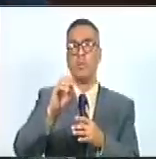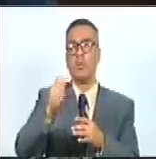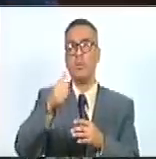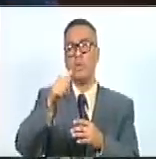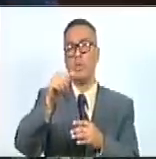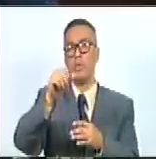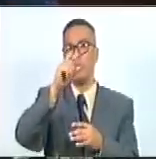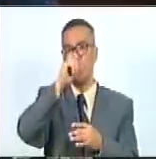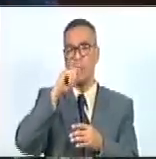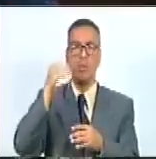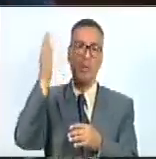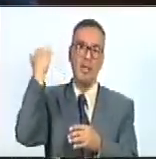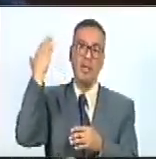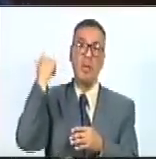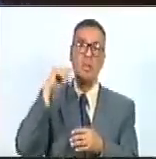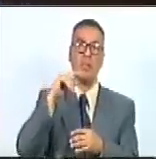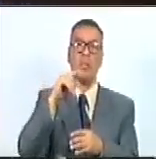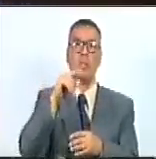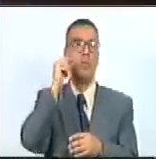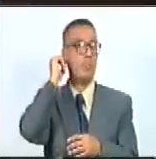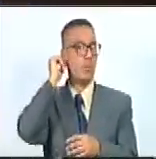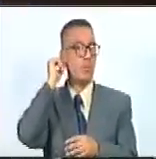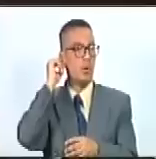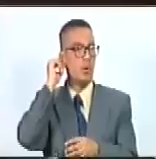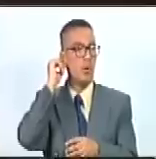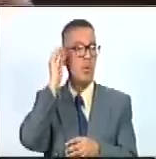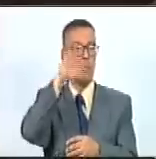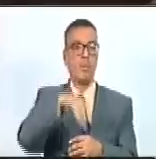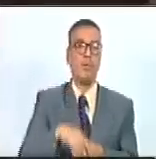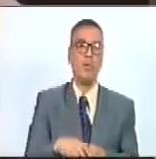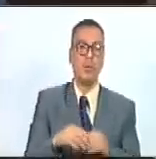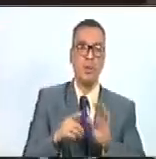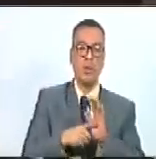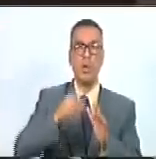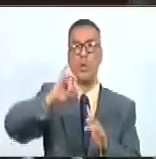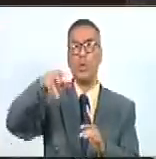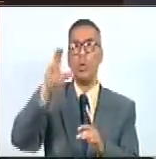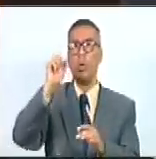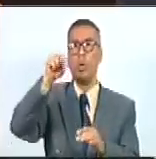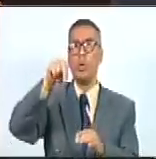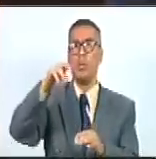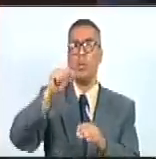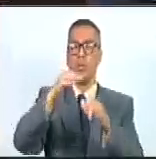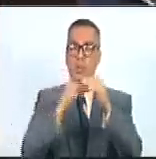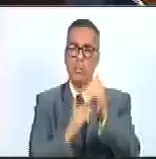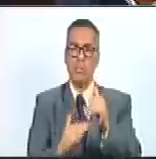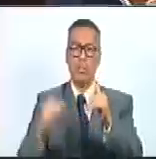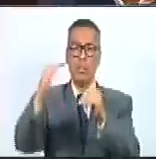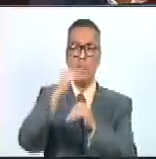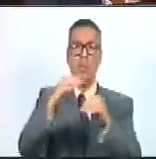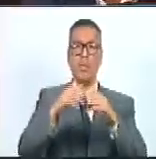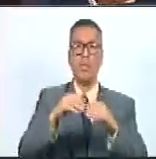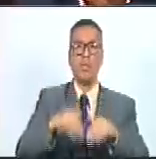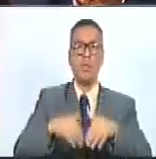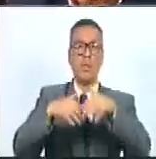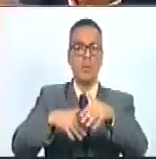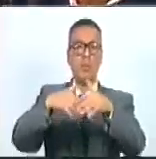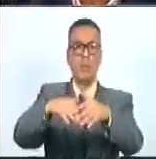las mujeres de Maturín con Juana Ramírez a la cabeza la avanzadora